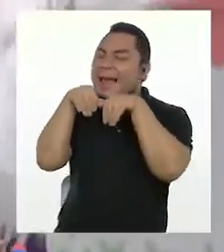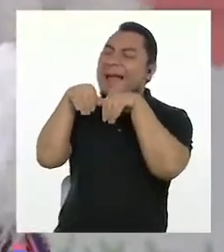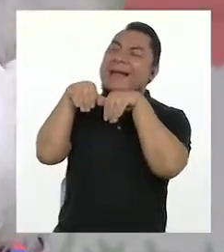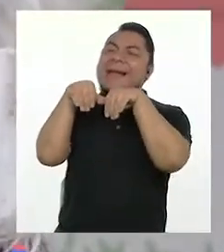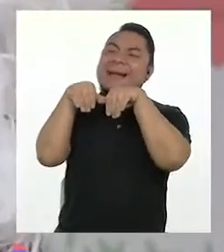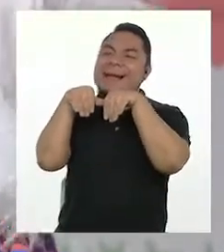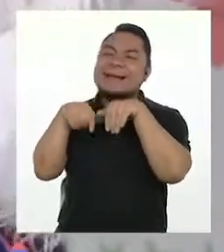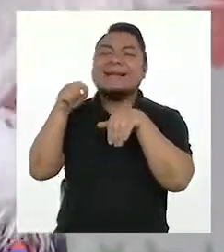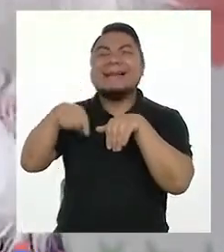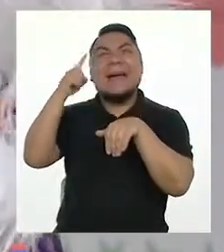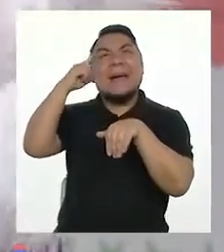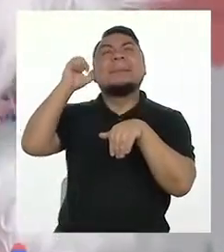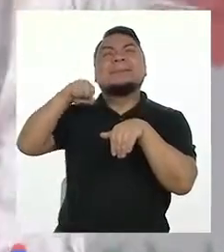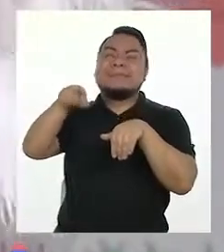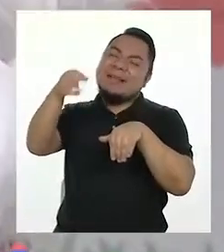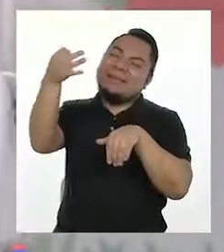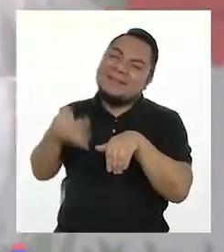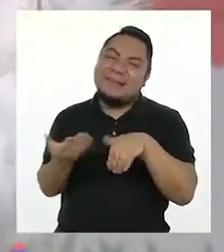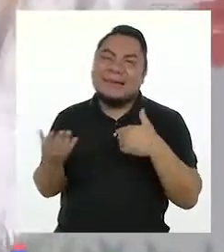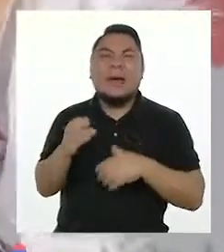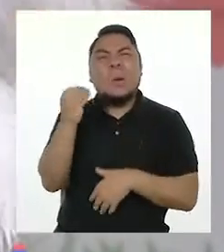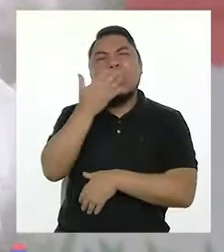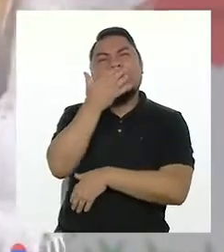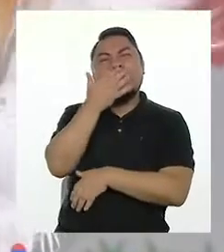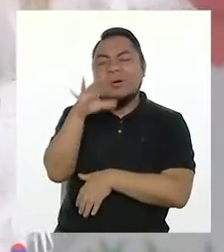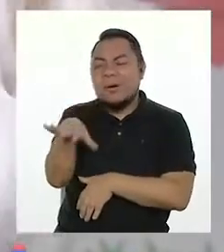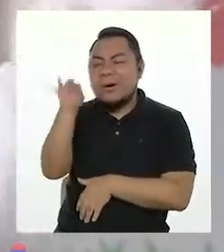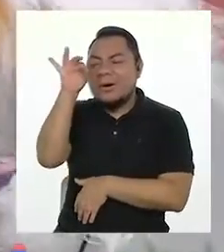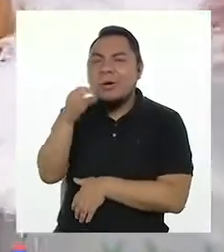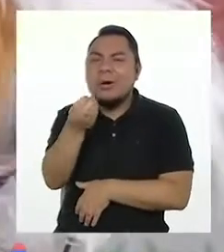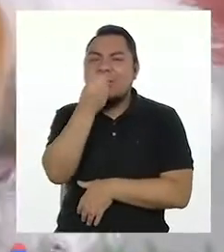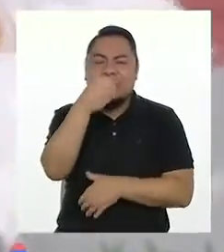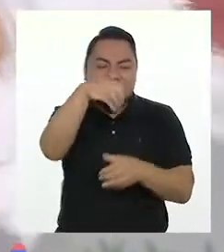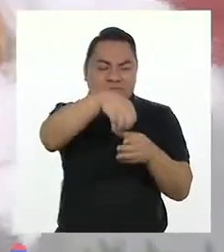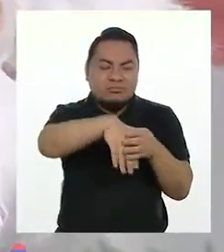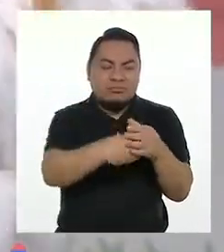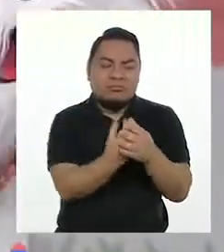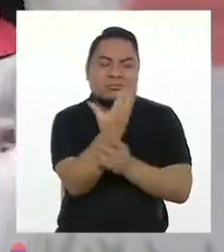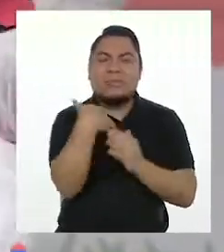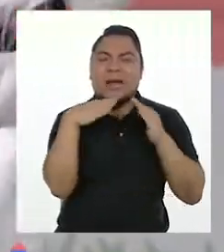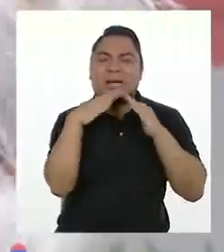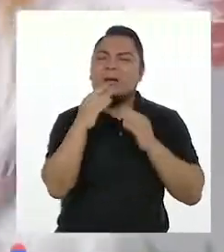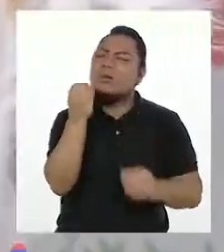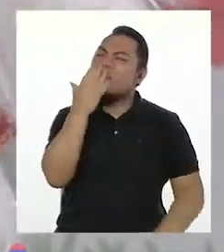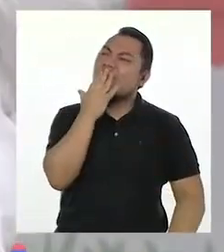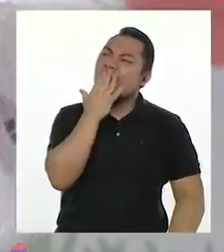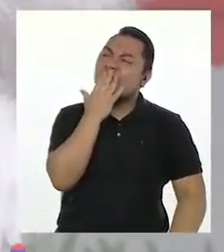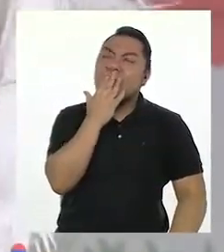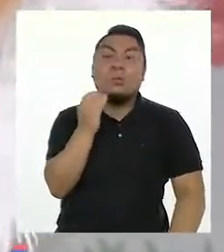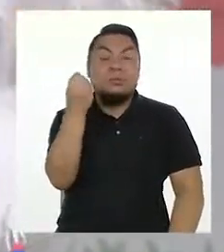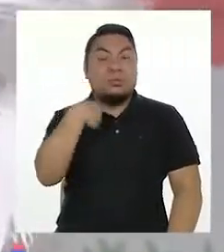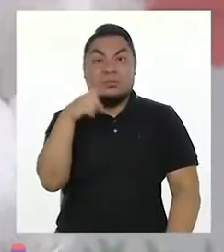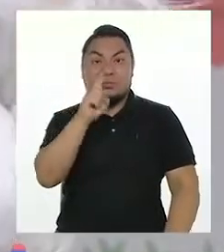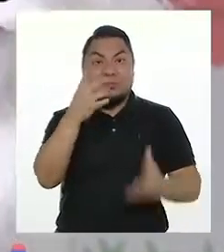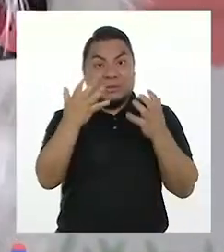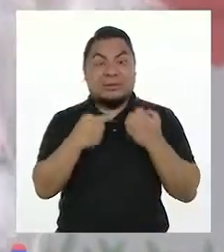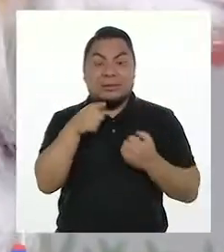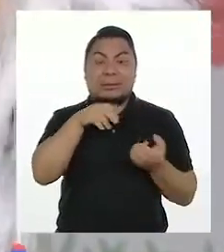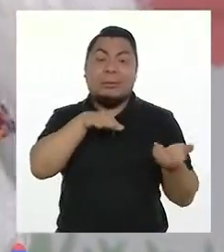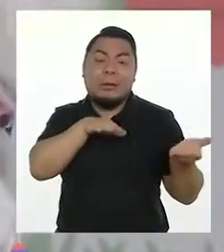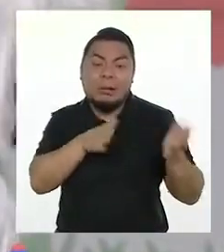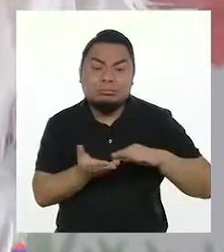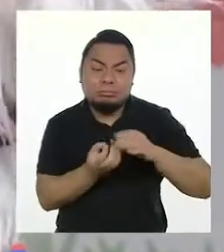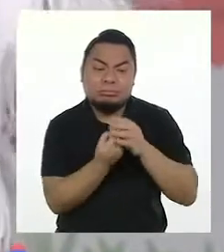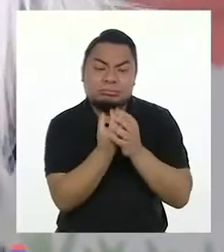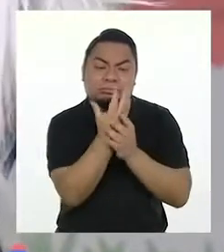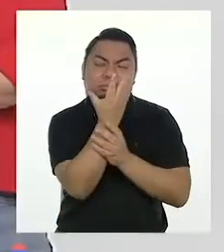Eso es verdad. ¿Cómo escoger qué alimentos debo sembrar? Porque yo no quiero que se me muera